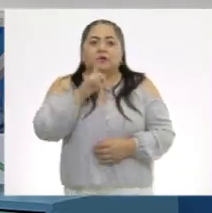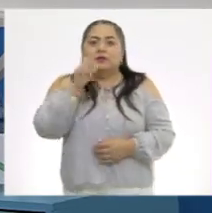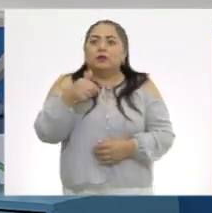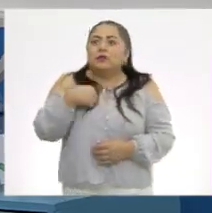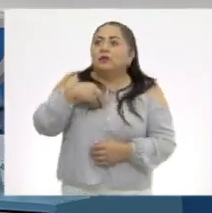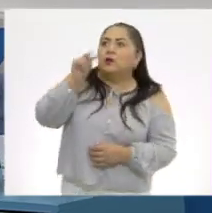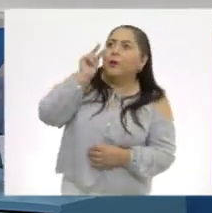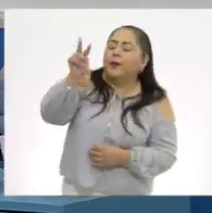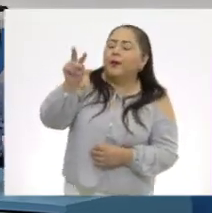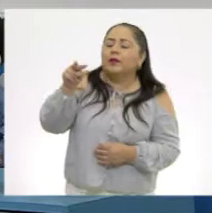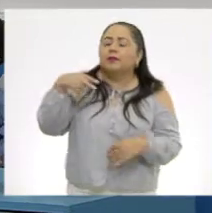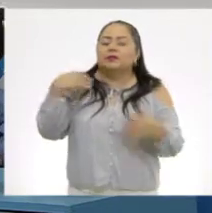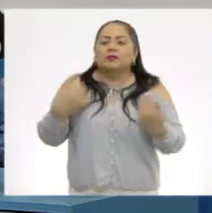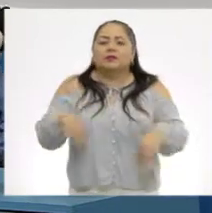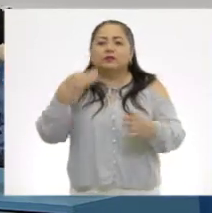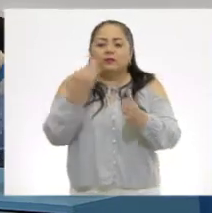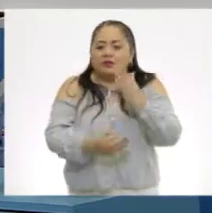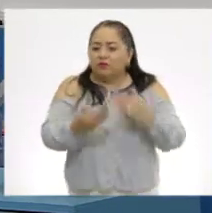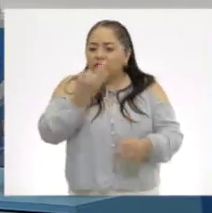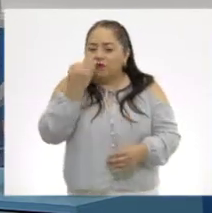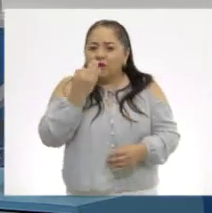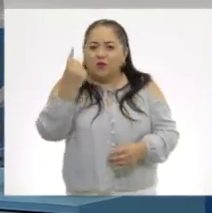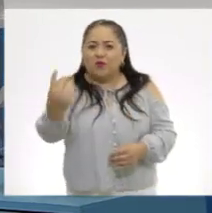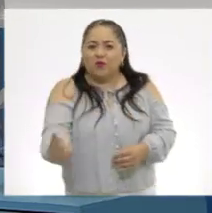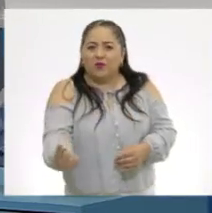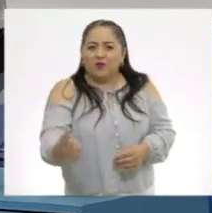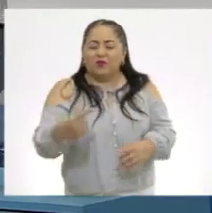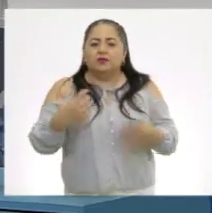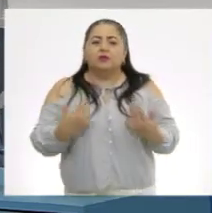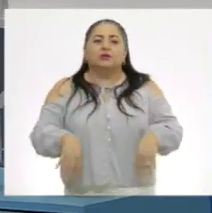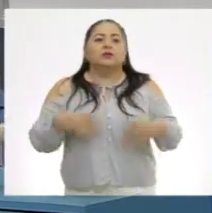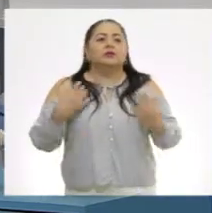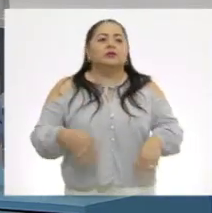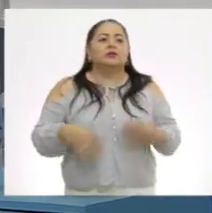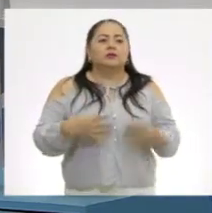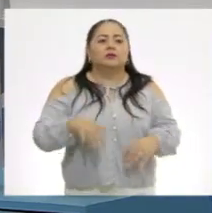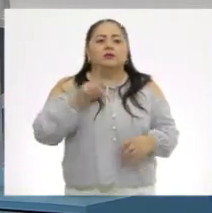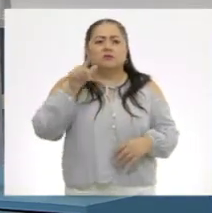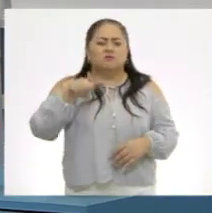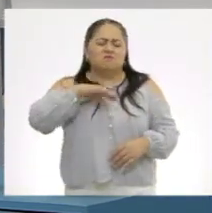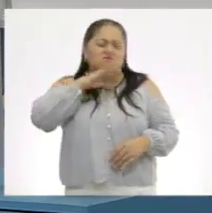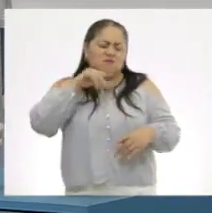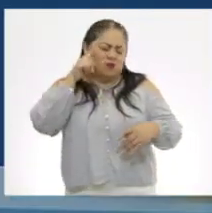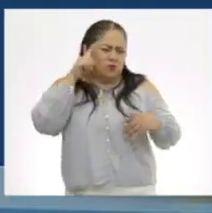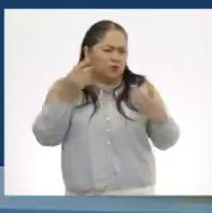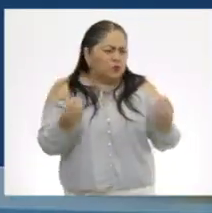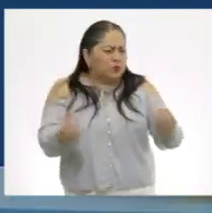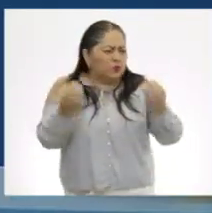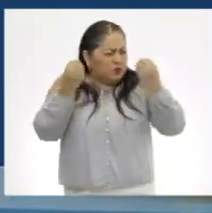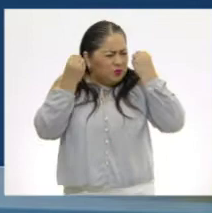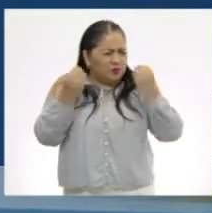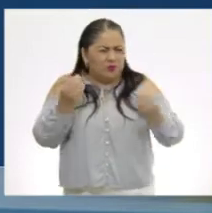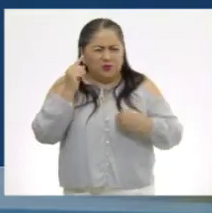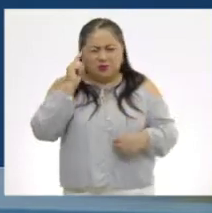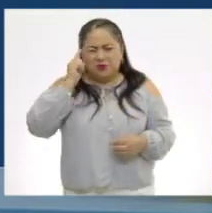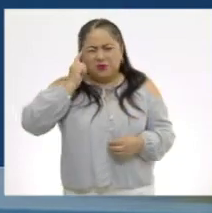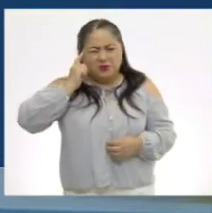ver que le faltaba la flor en una de sus macetas, se enojó muchísimo.